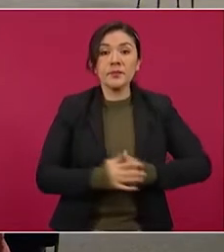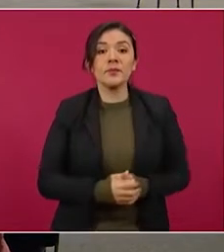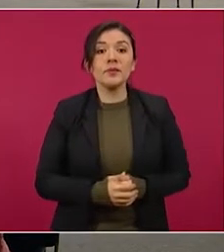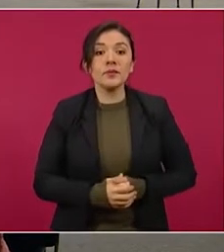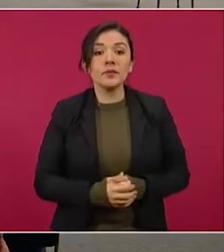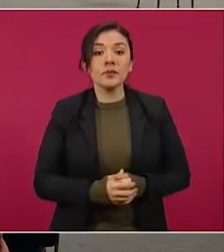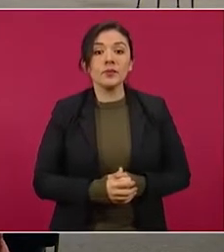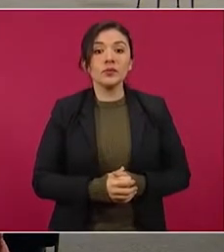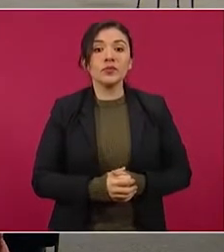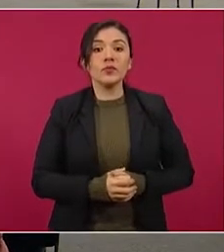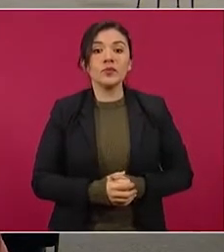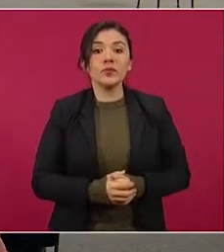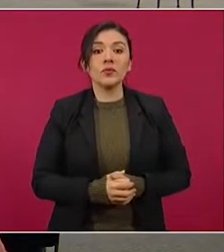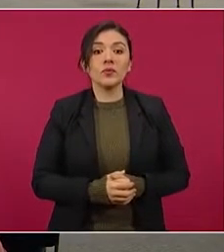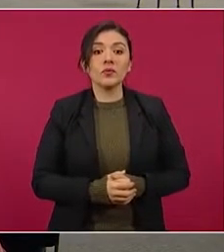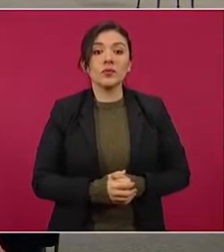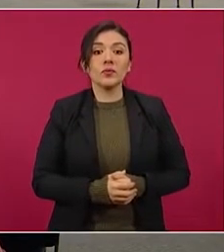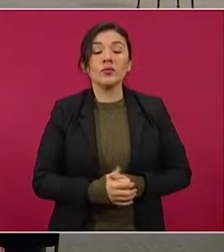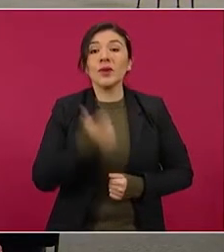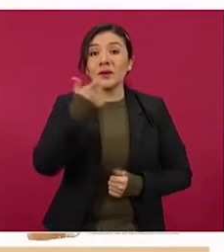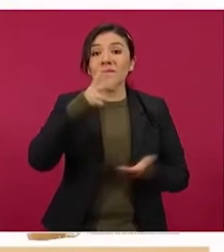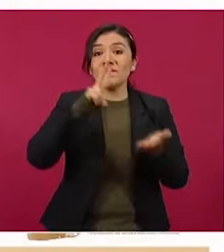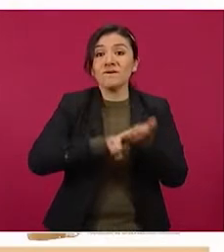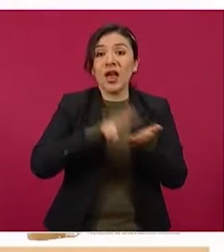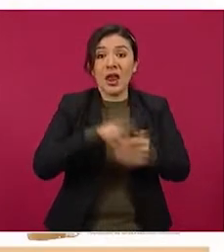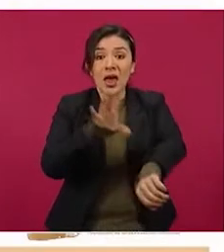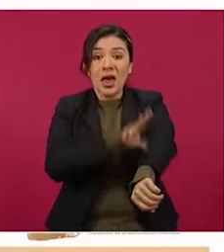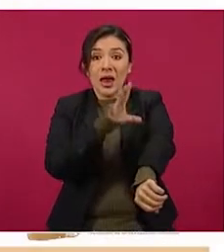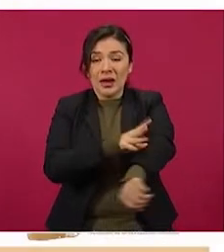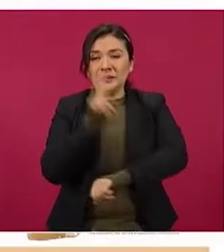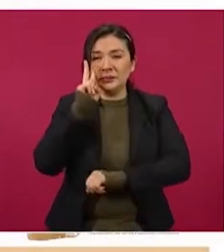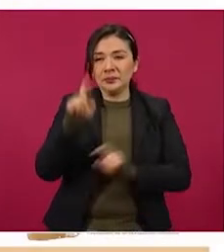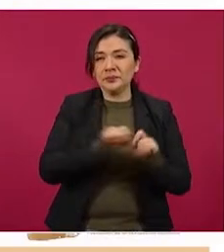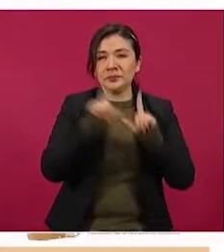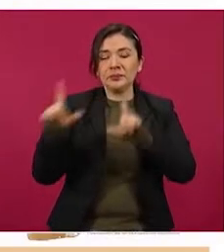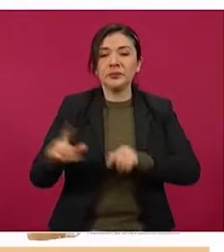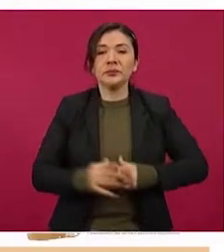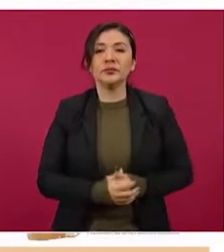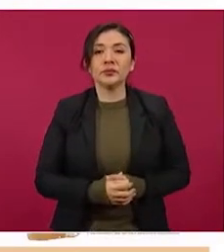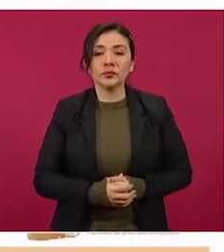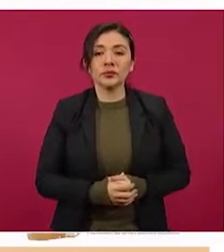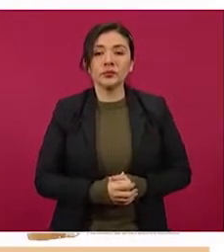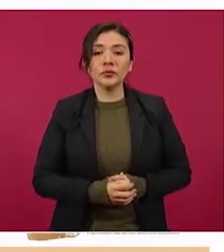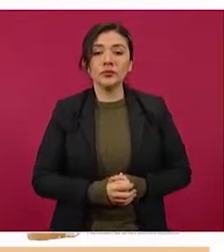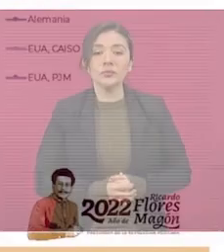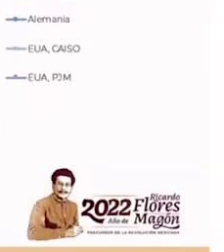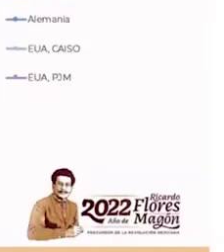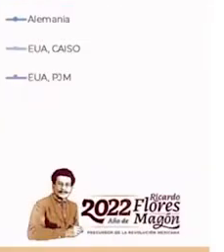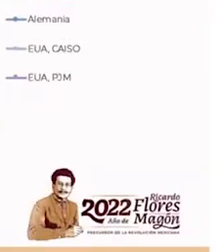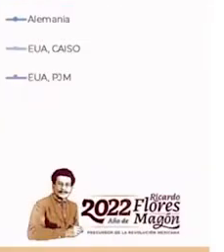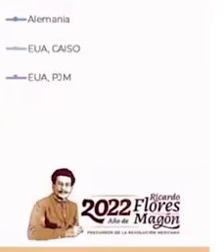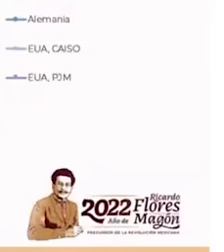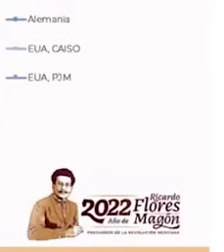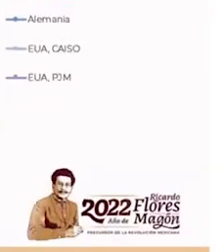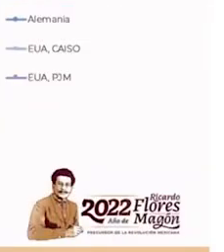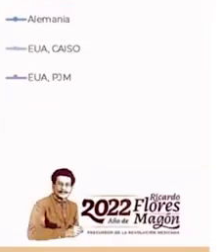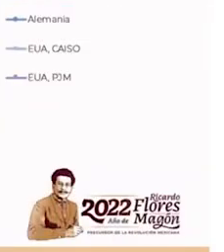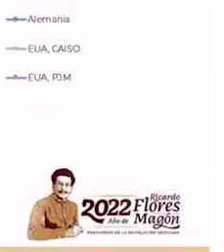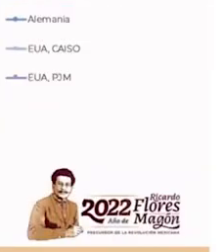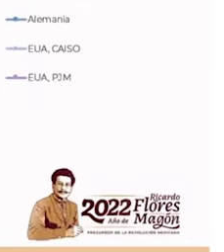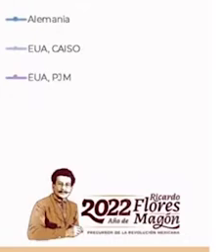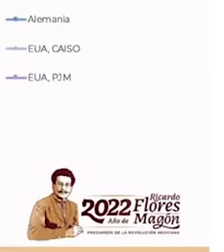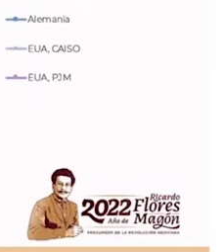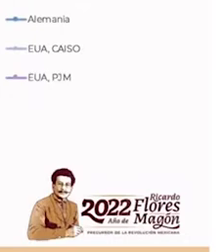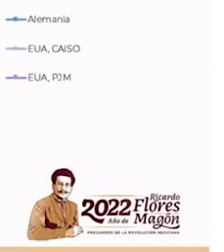donde el costo de la electricidad recae en el consumidor, donde los precios aumentan